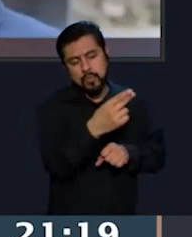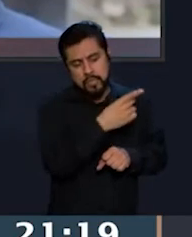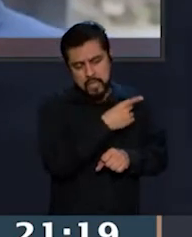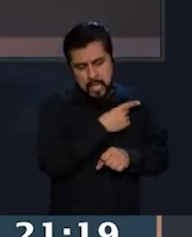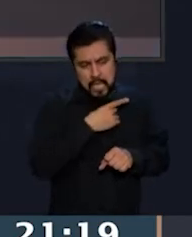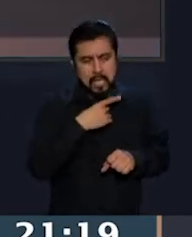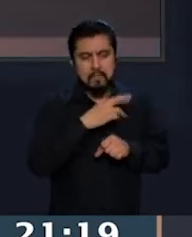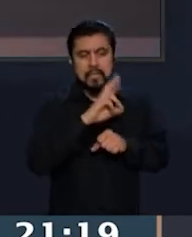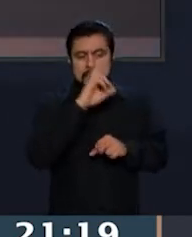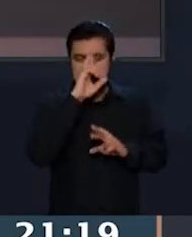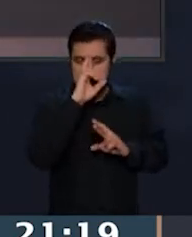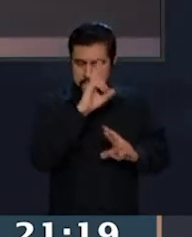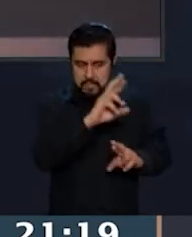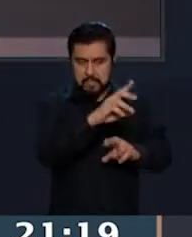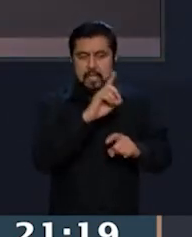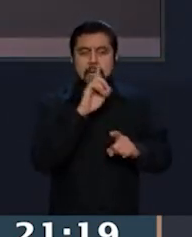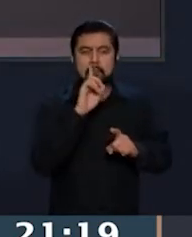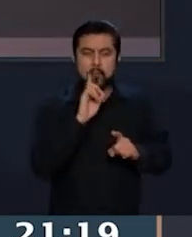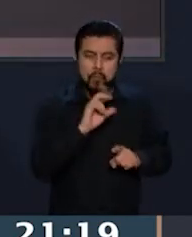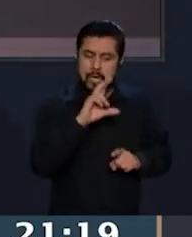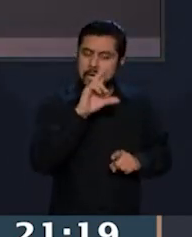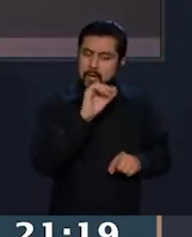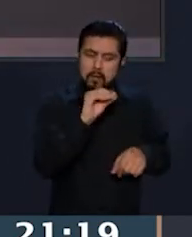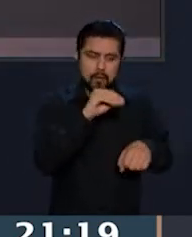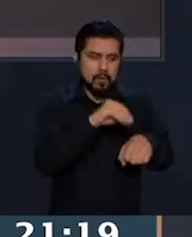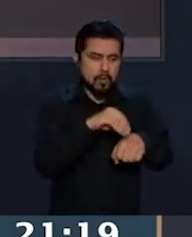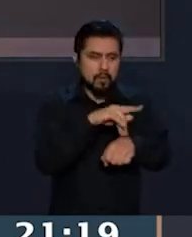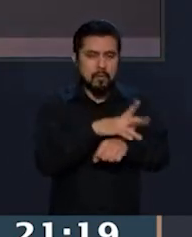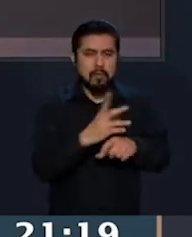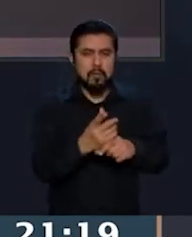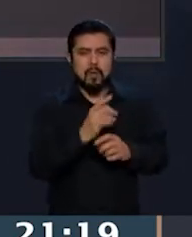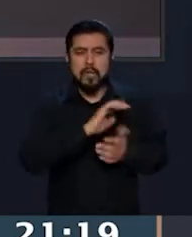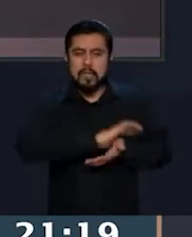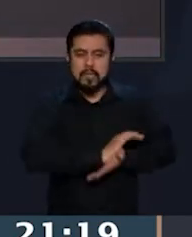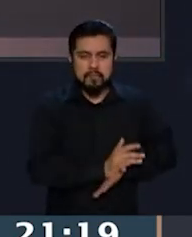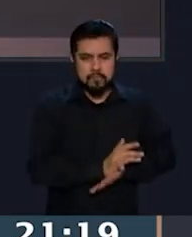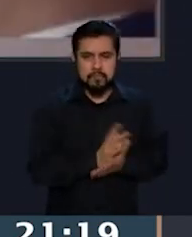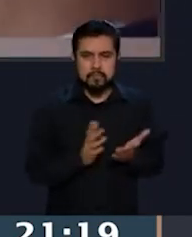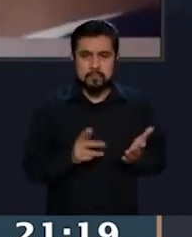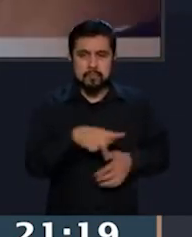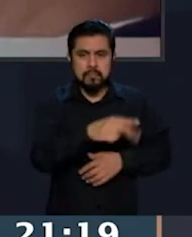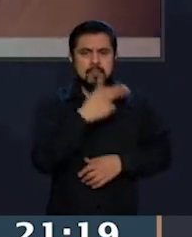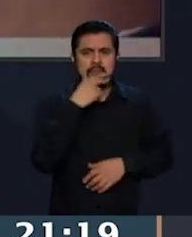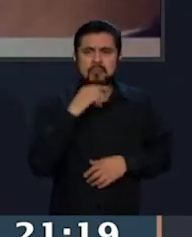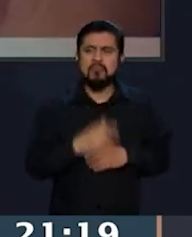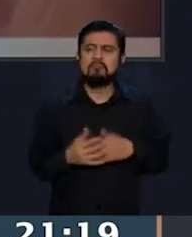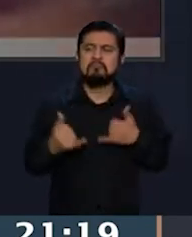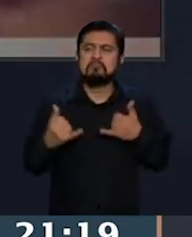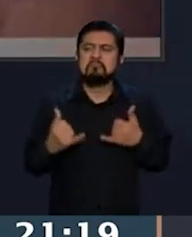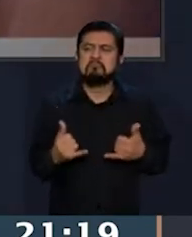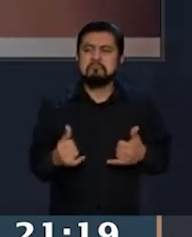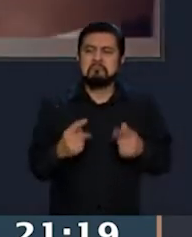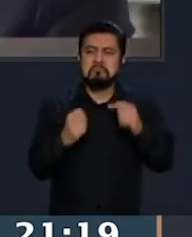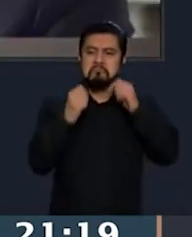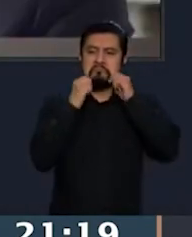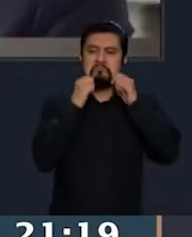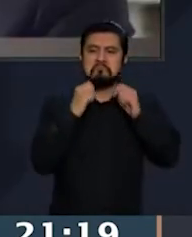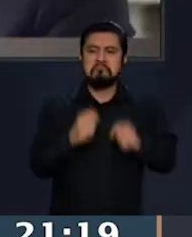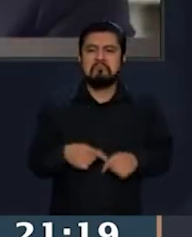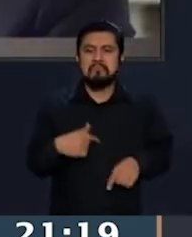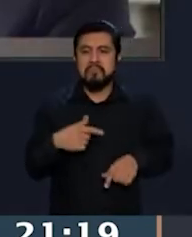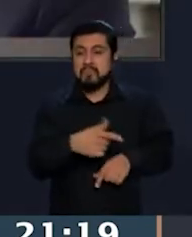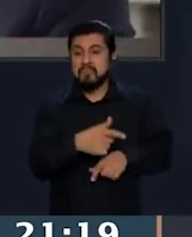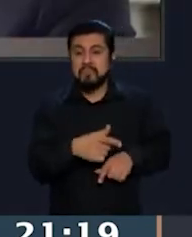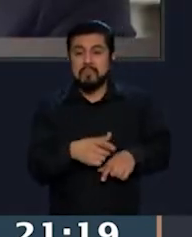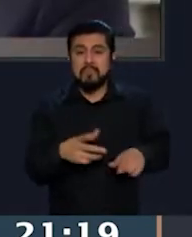tenga un debate sin discriminación. No solo no aceptó este llamado o esta amonestación, sino que decidió